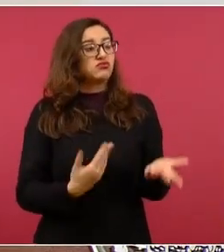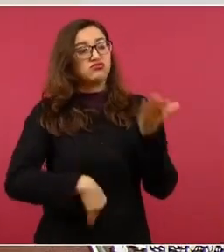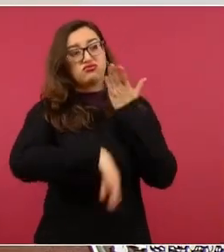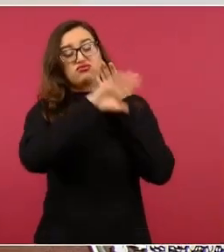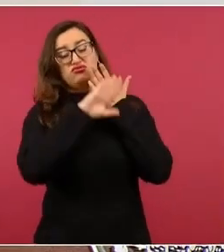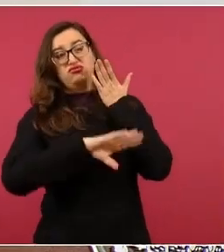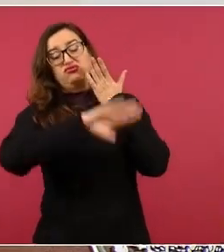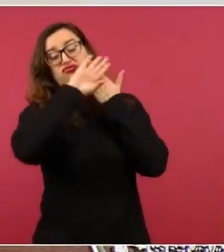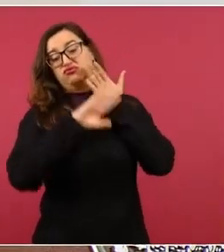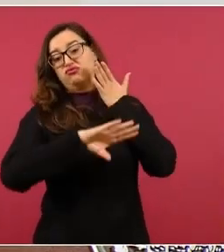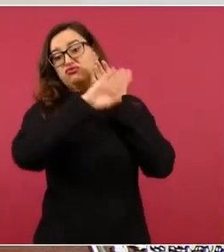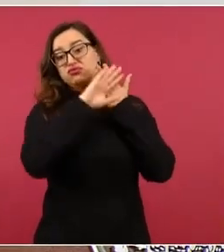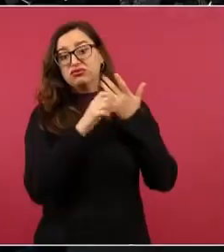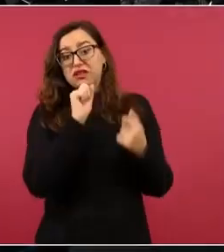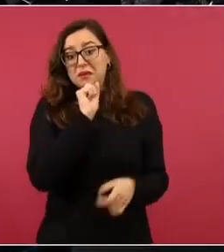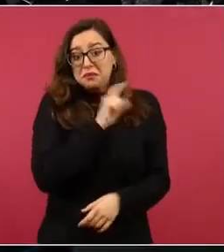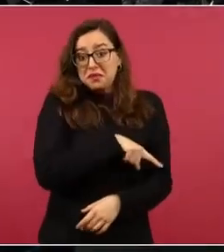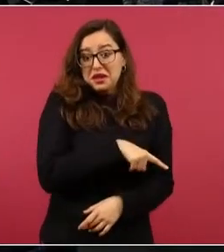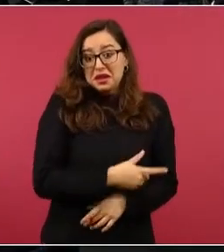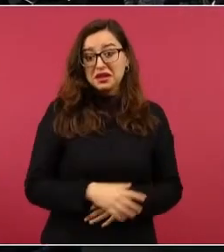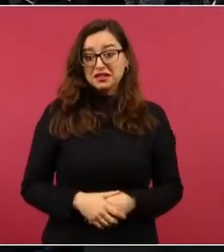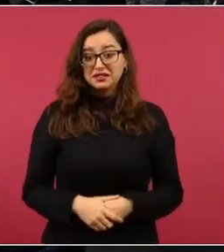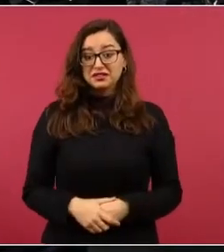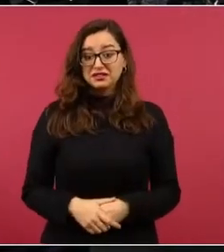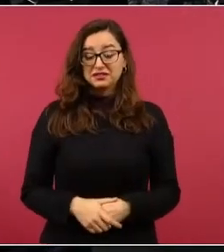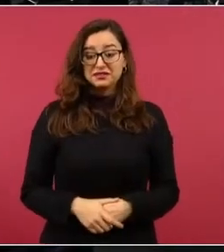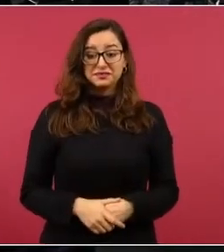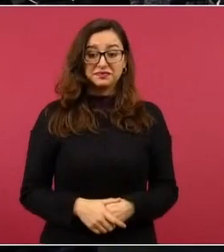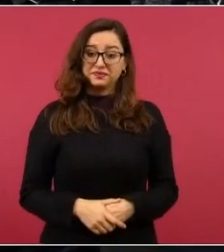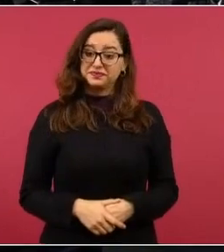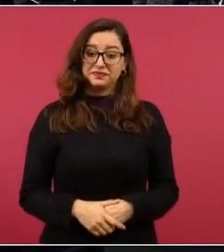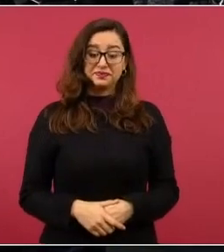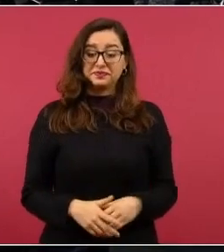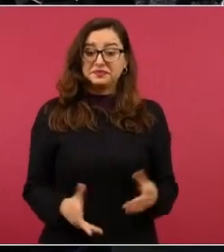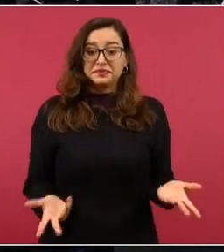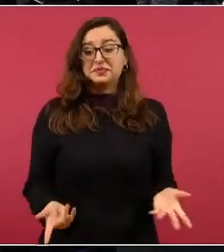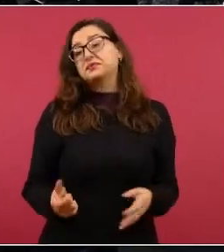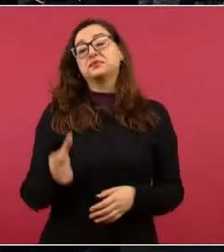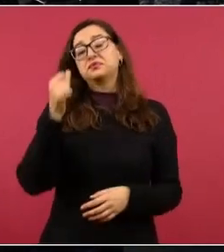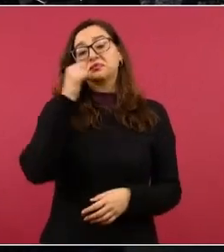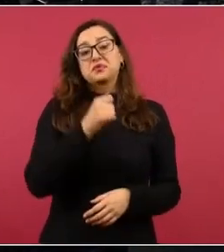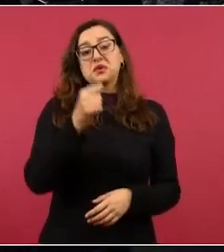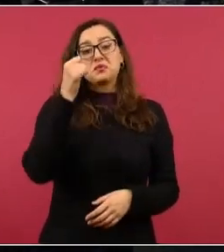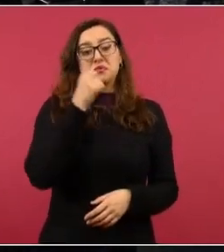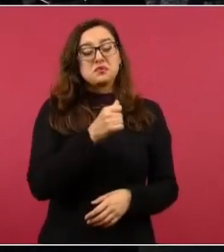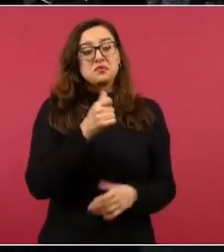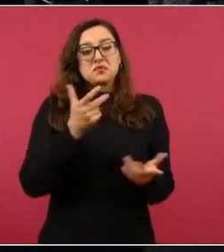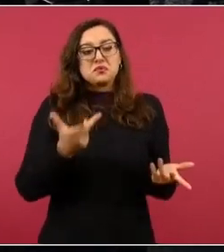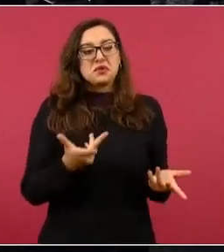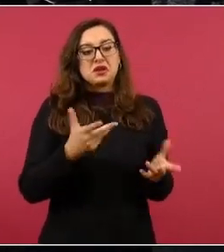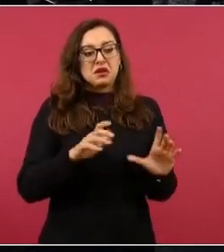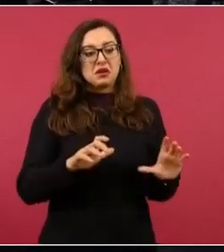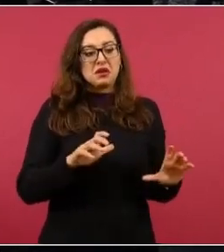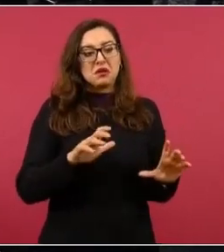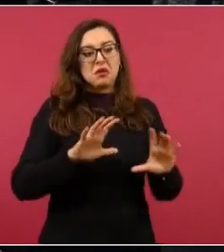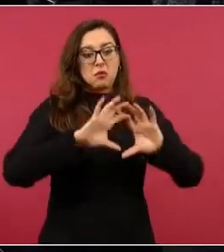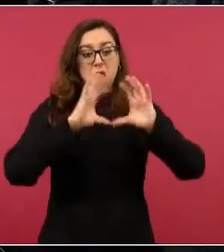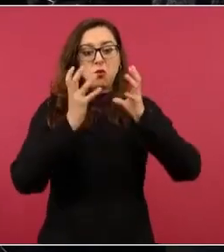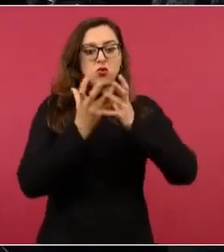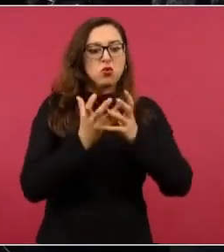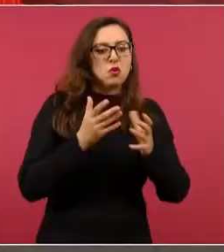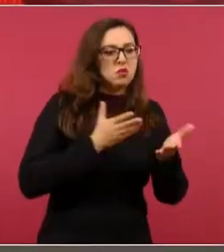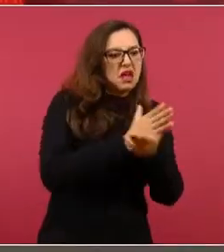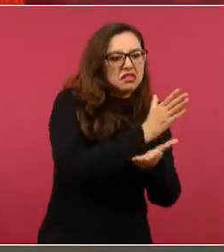que siempre han defendido a las minorías en el mundo,